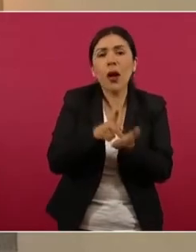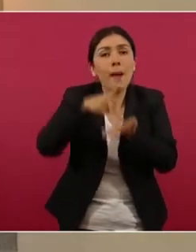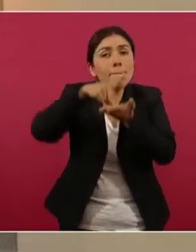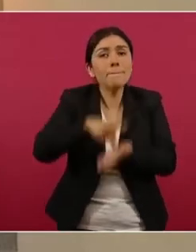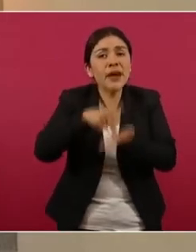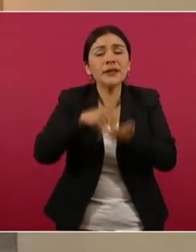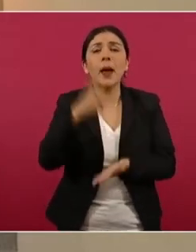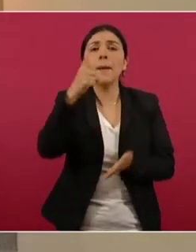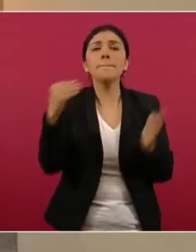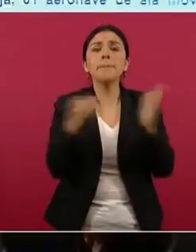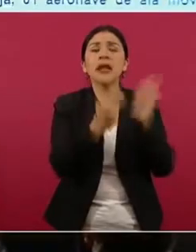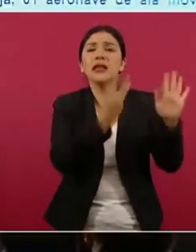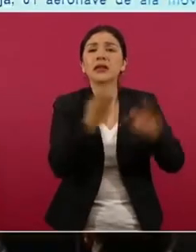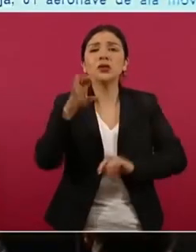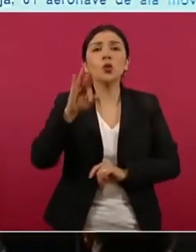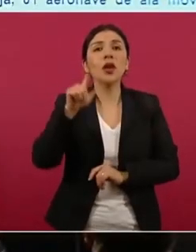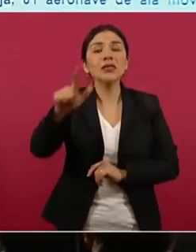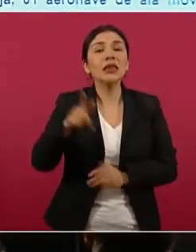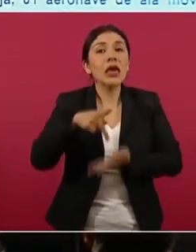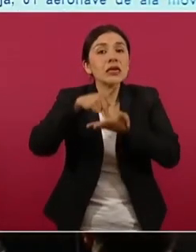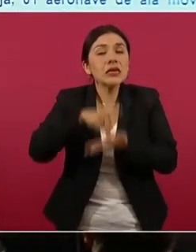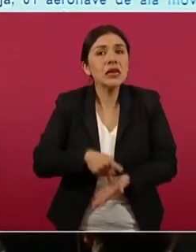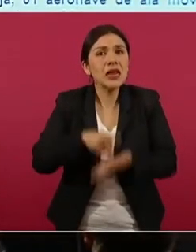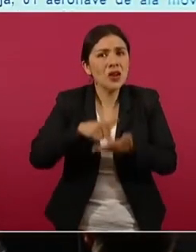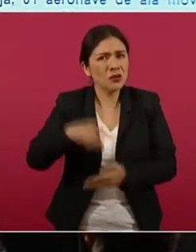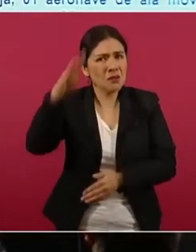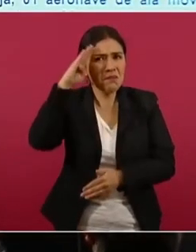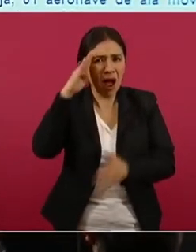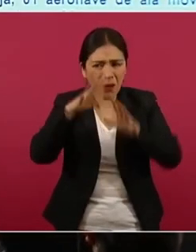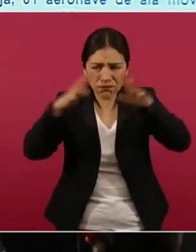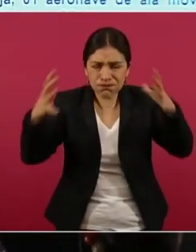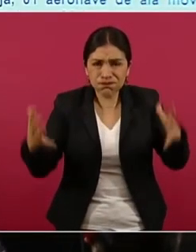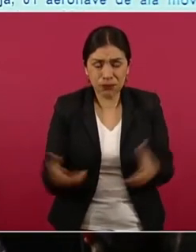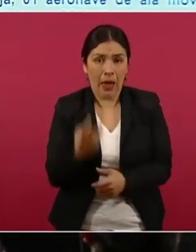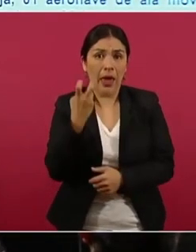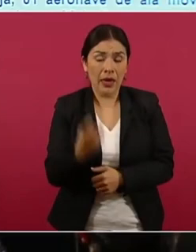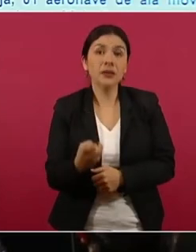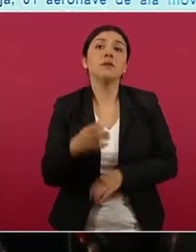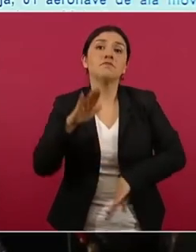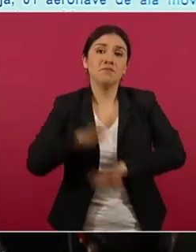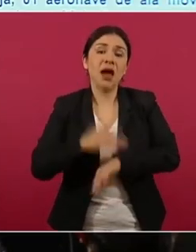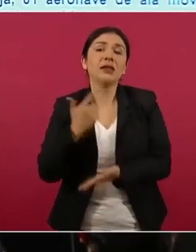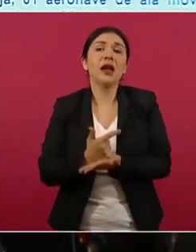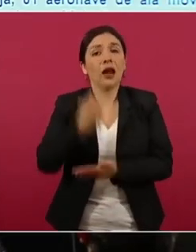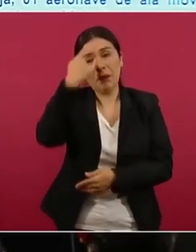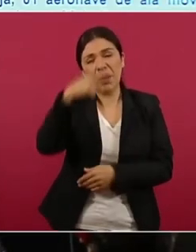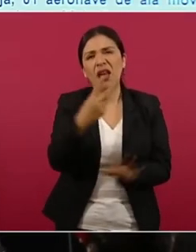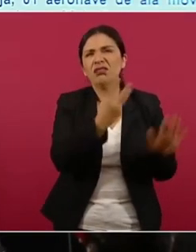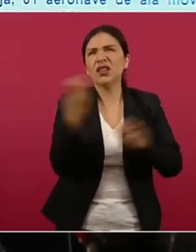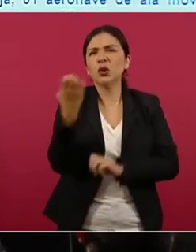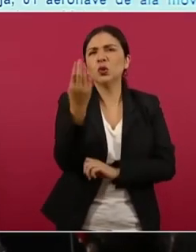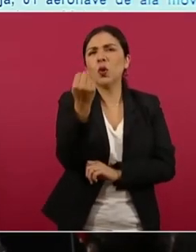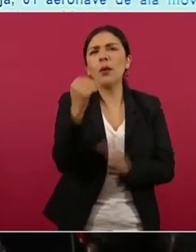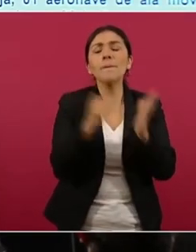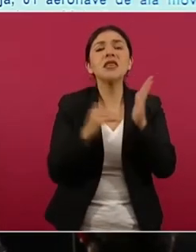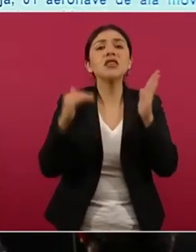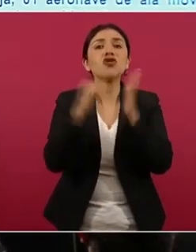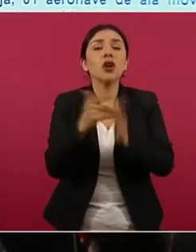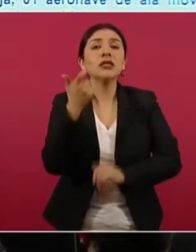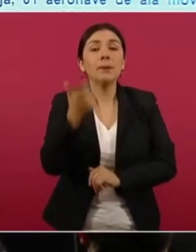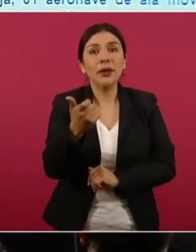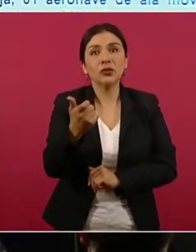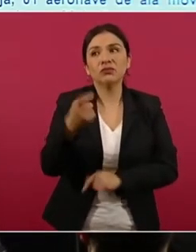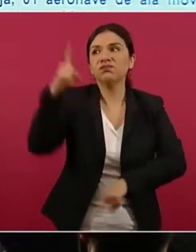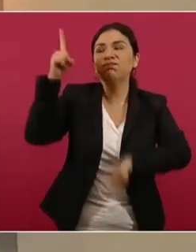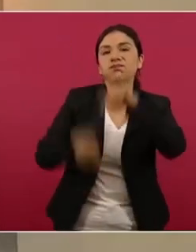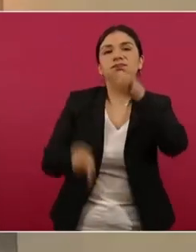347 kilogramos, lo que representa una afectación de 309 millones de pesos a la